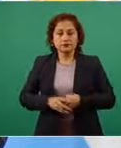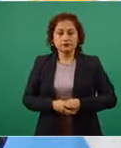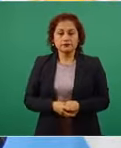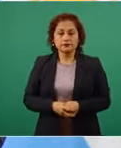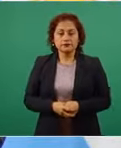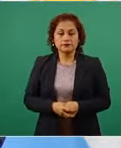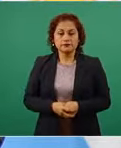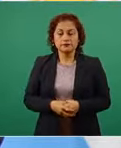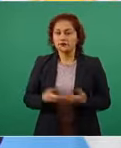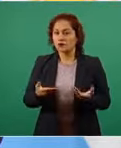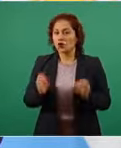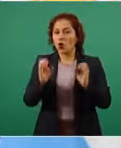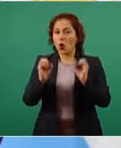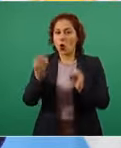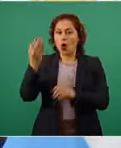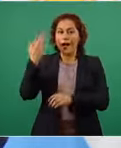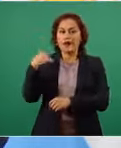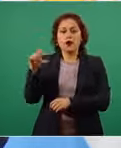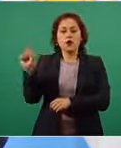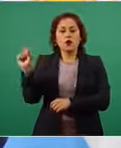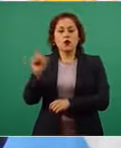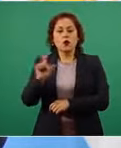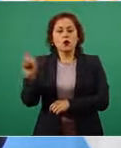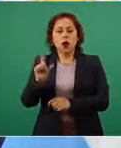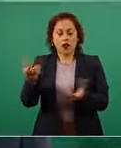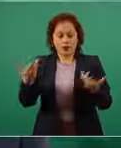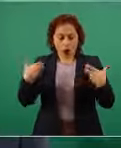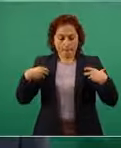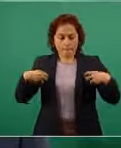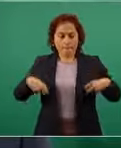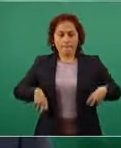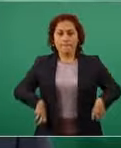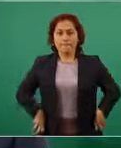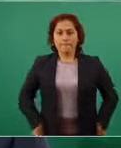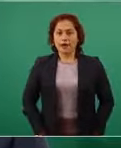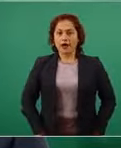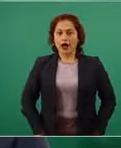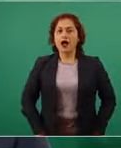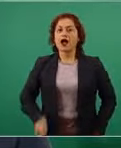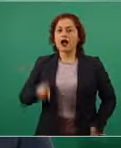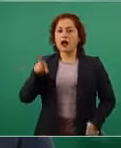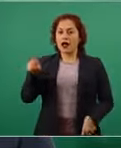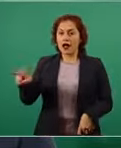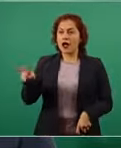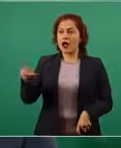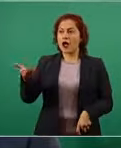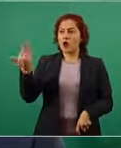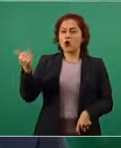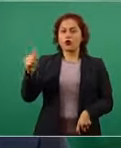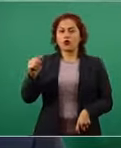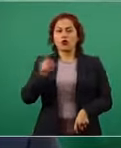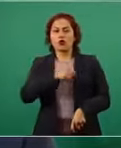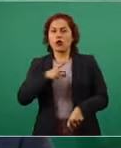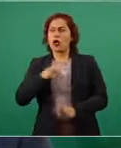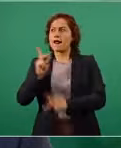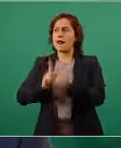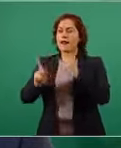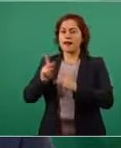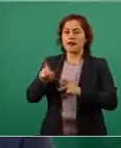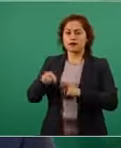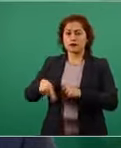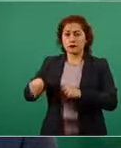y cuando ocurrió el desfalco objetivo de la deuda externa nadie le pidió la renuncia a nadie